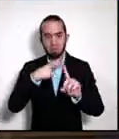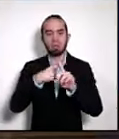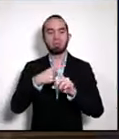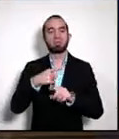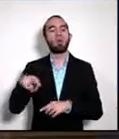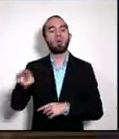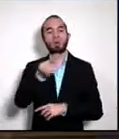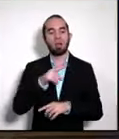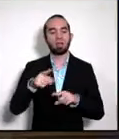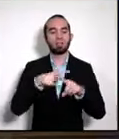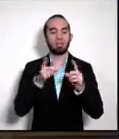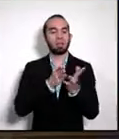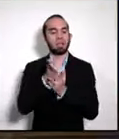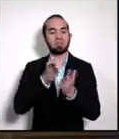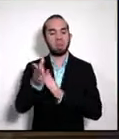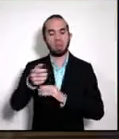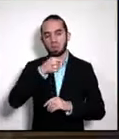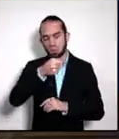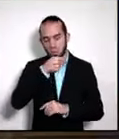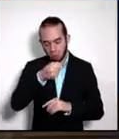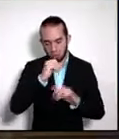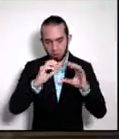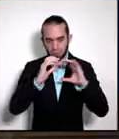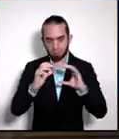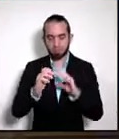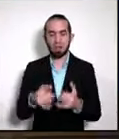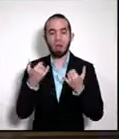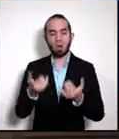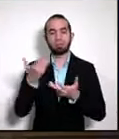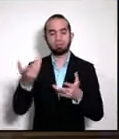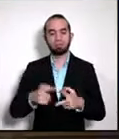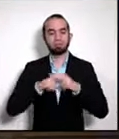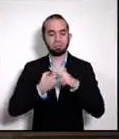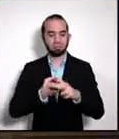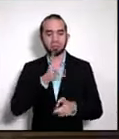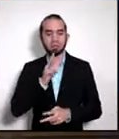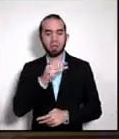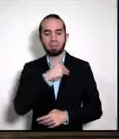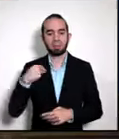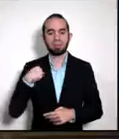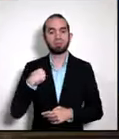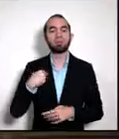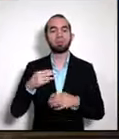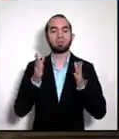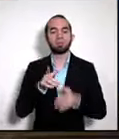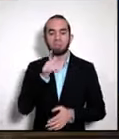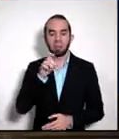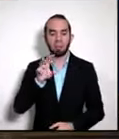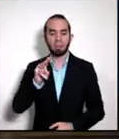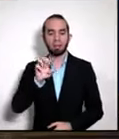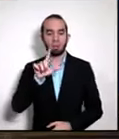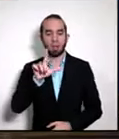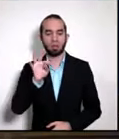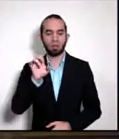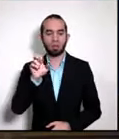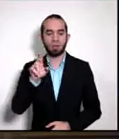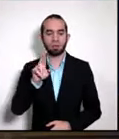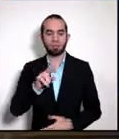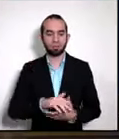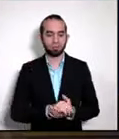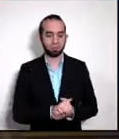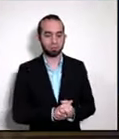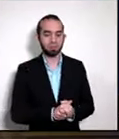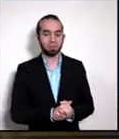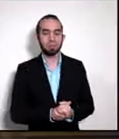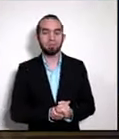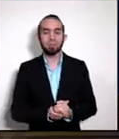Los medios de comunicación. Damos la palabra al ministro Manuel Tobar. Buenas noches a todos los